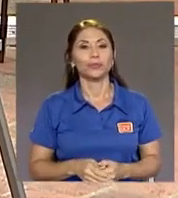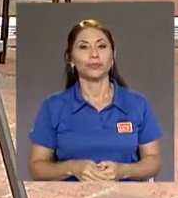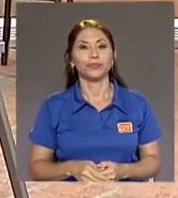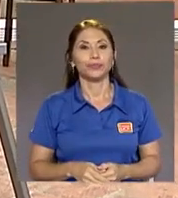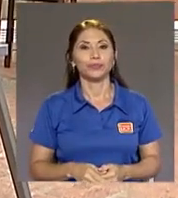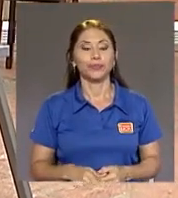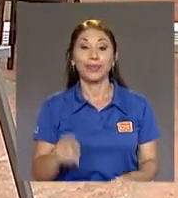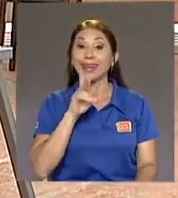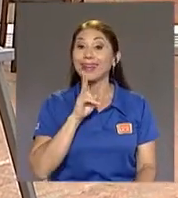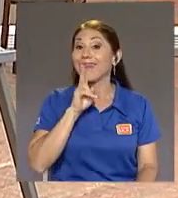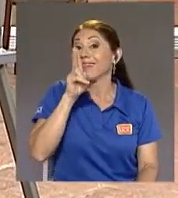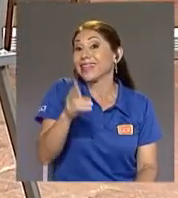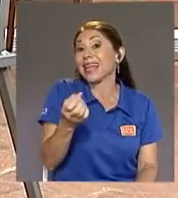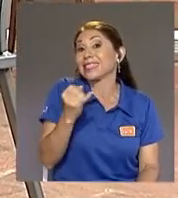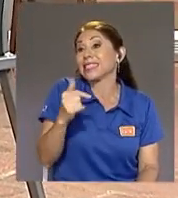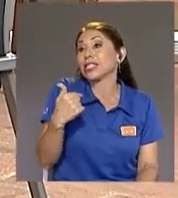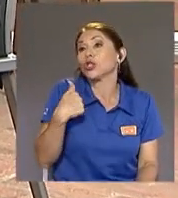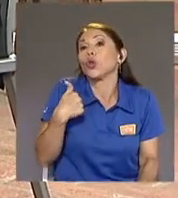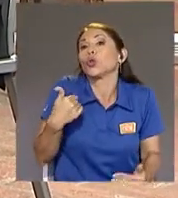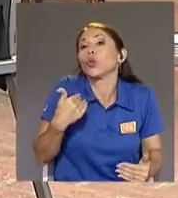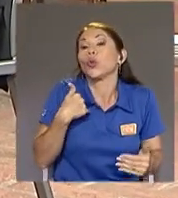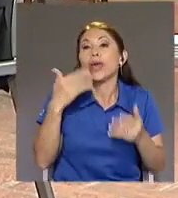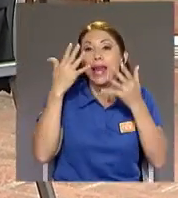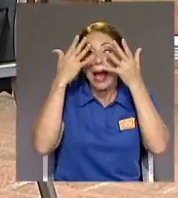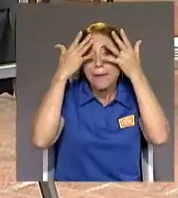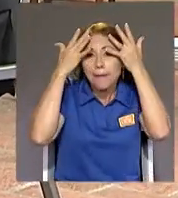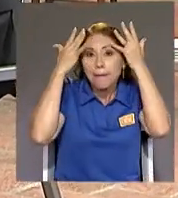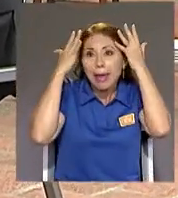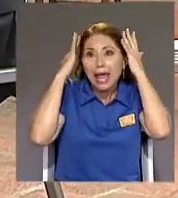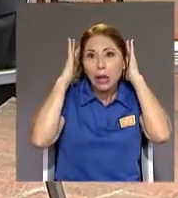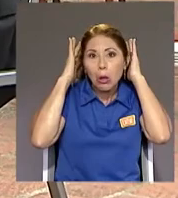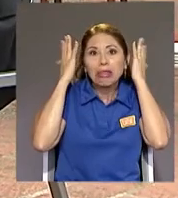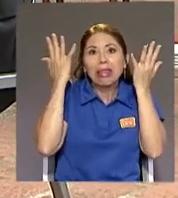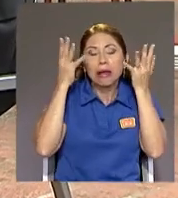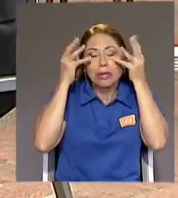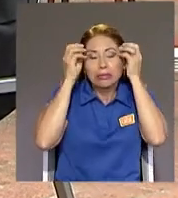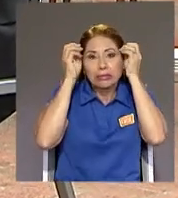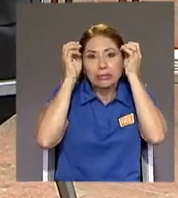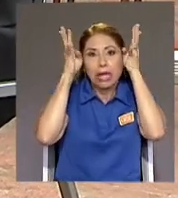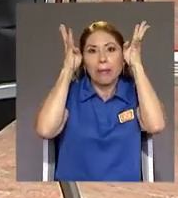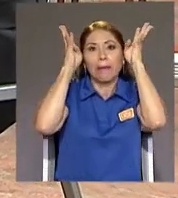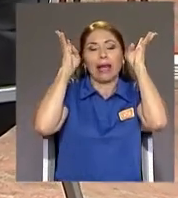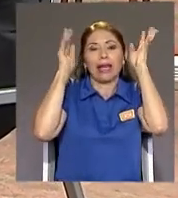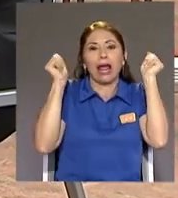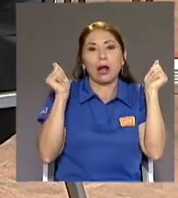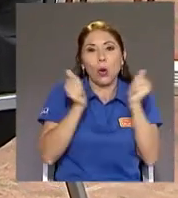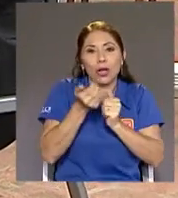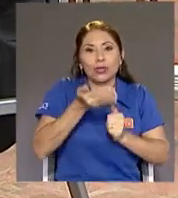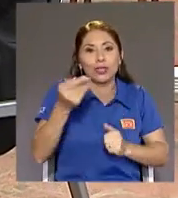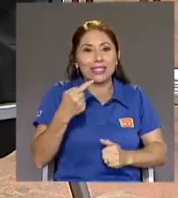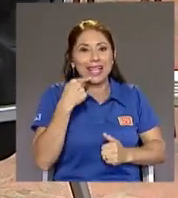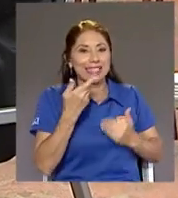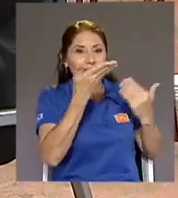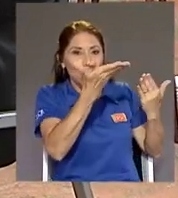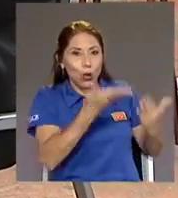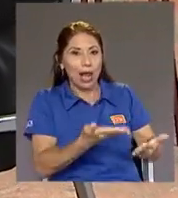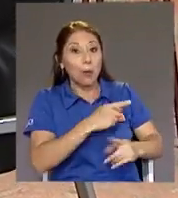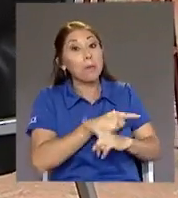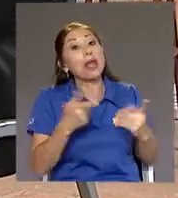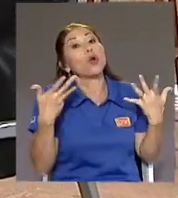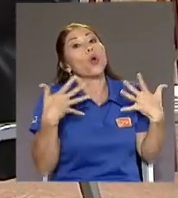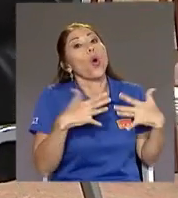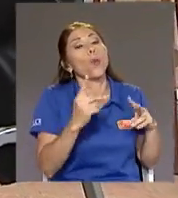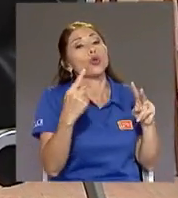La verdad Es que si yo tuviera pelo A la larga Se me pararía Con las cosas Que está diciendo Don Álvaro Pero como yo conozco A Don